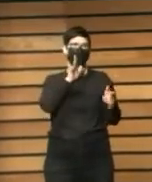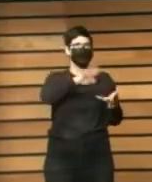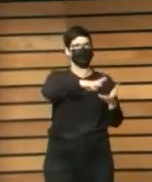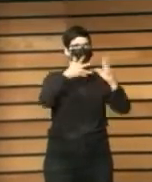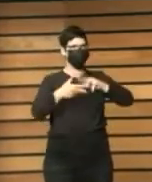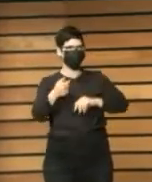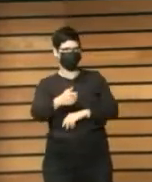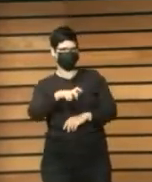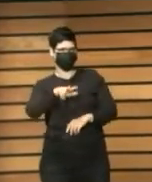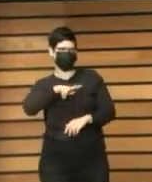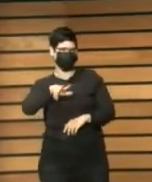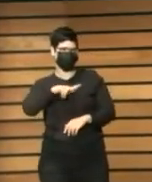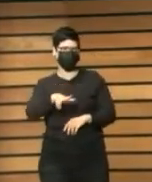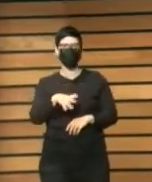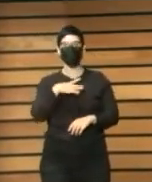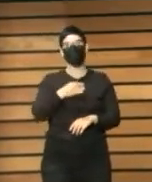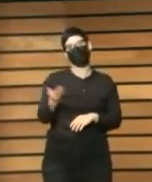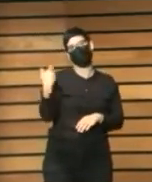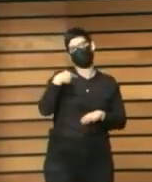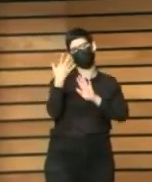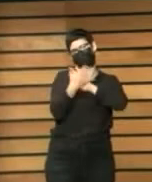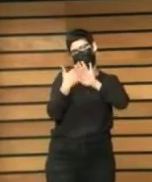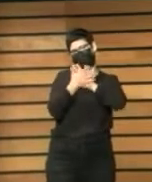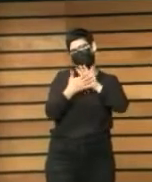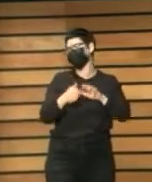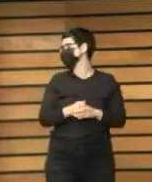pero si quieres por favor contarnos un poco ese